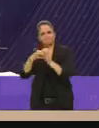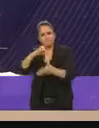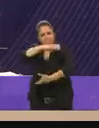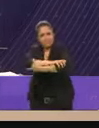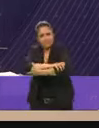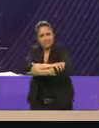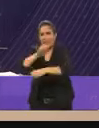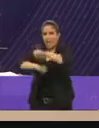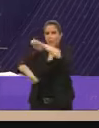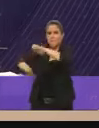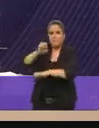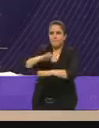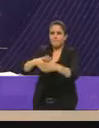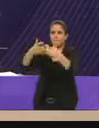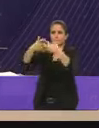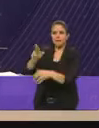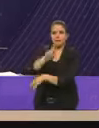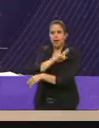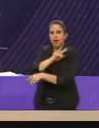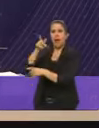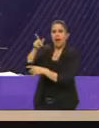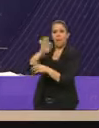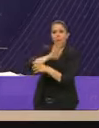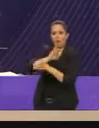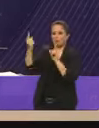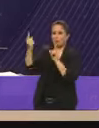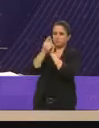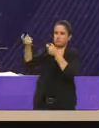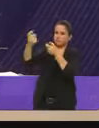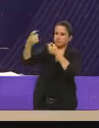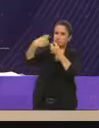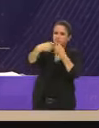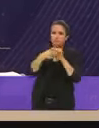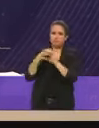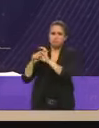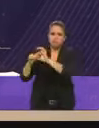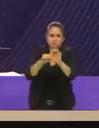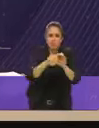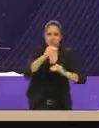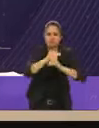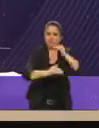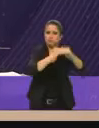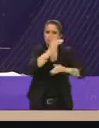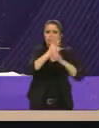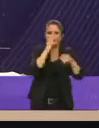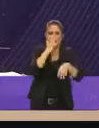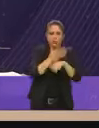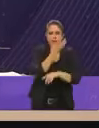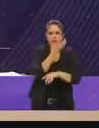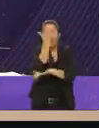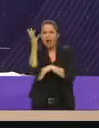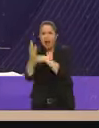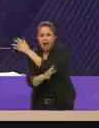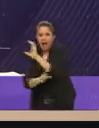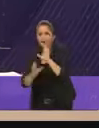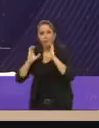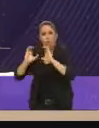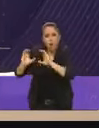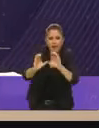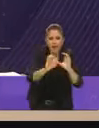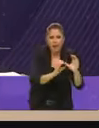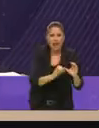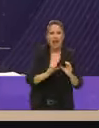empresarios vamos a fomentar el crecimiento económico responsable con el medio ambiente y comprometido